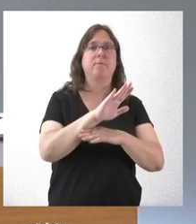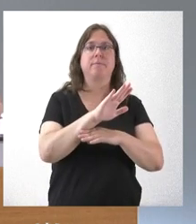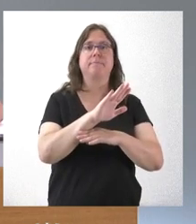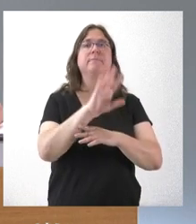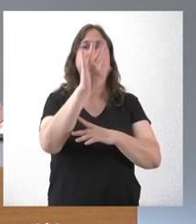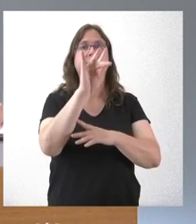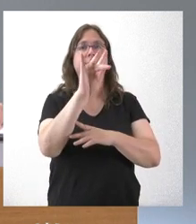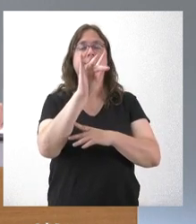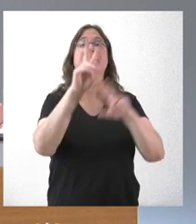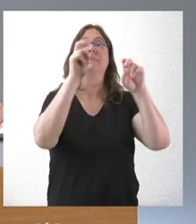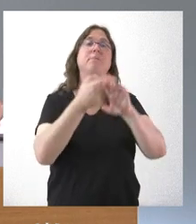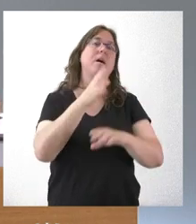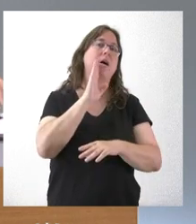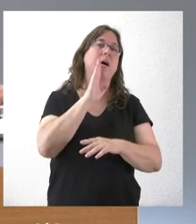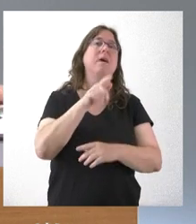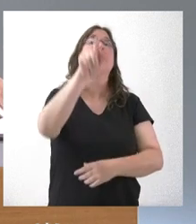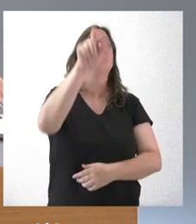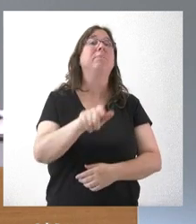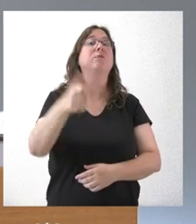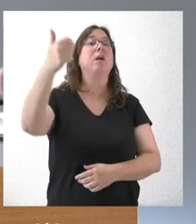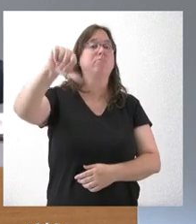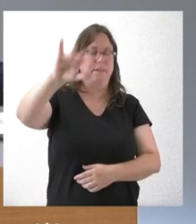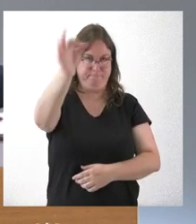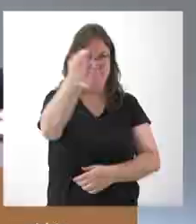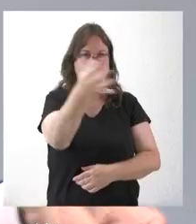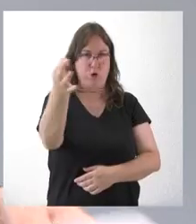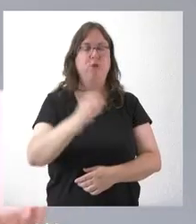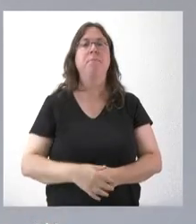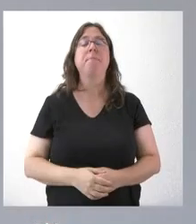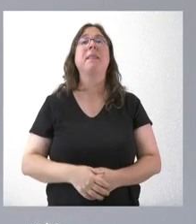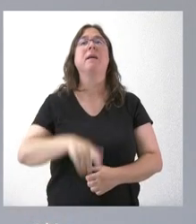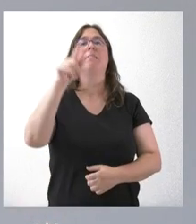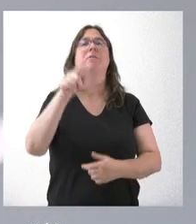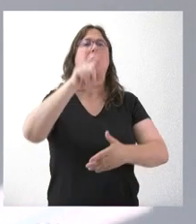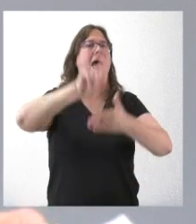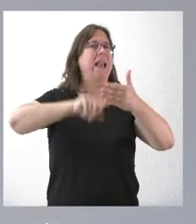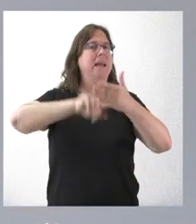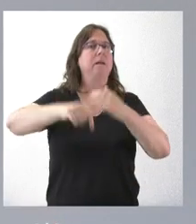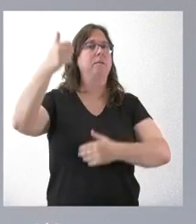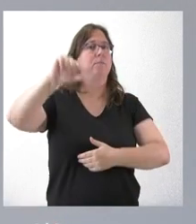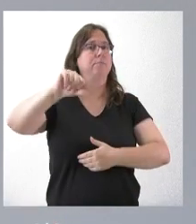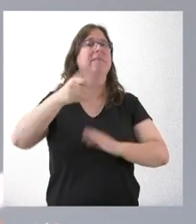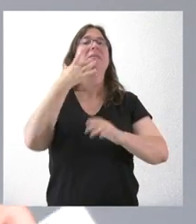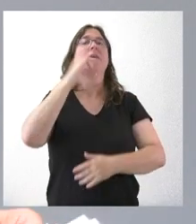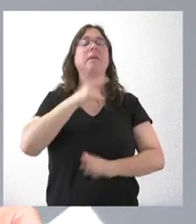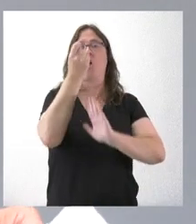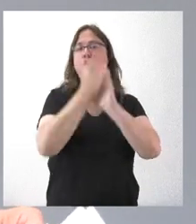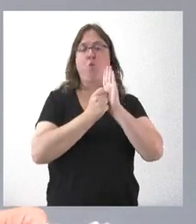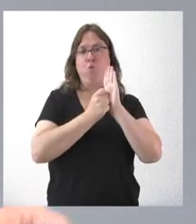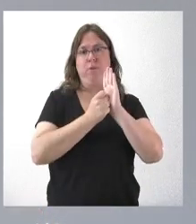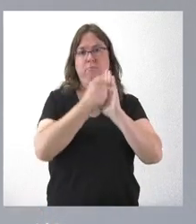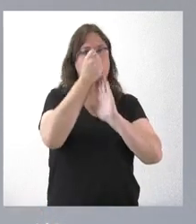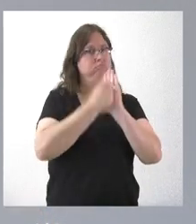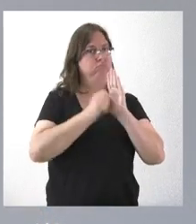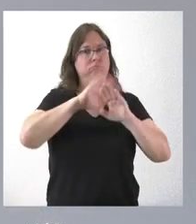También sobre los solicitantes que se quedan fuera. Correcto. Los solicitantes que se quedan fuera son aquellos que no han cumplido los requisitos de la